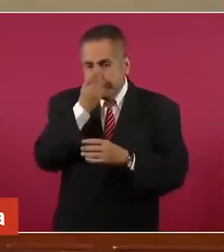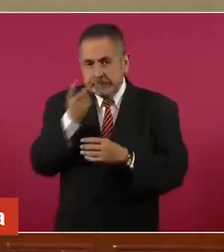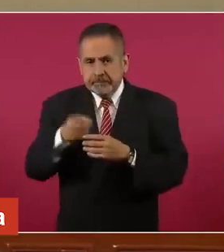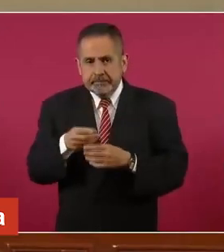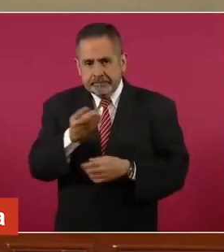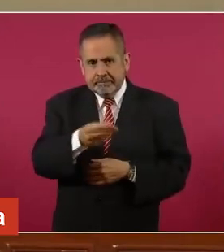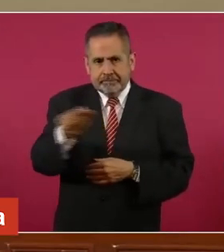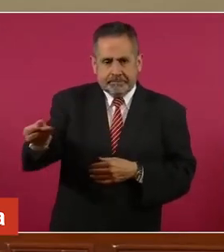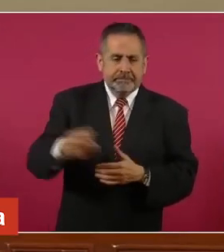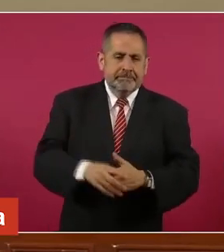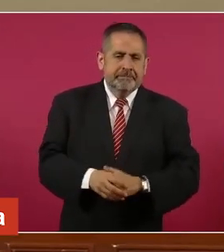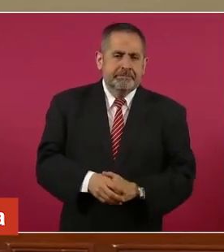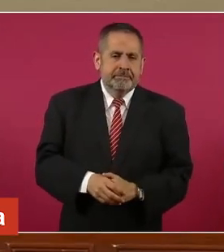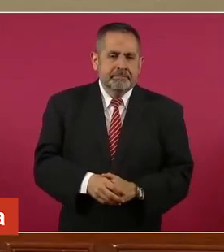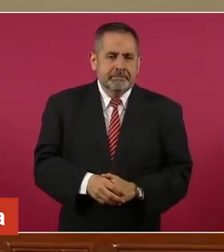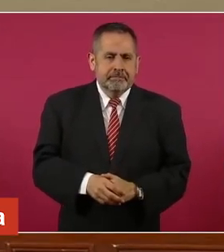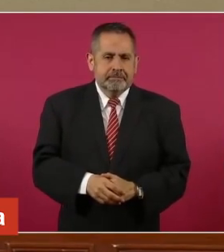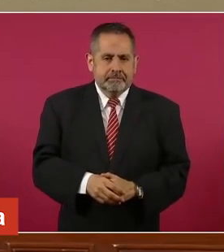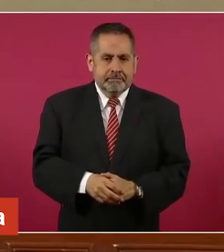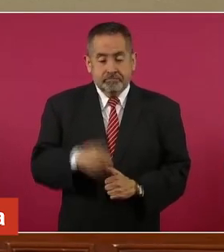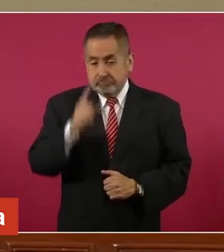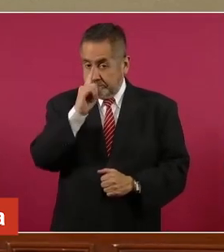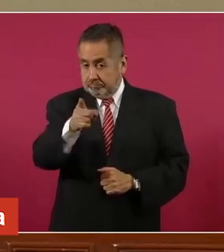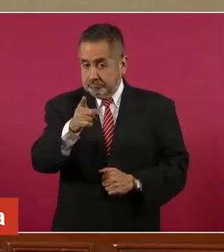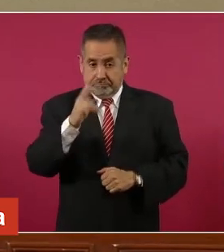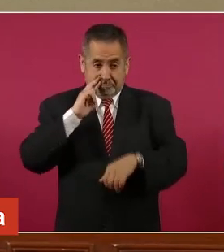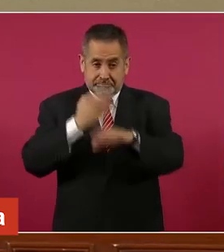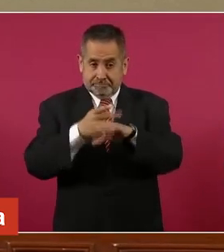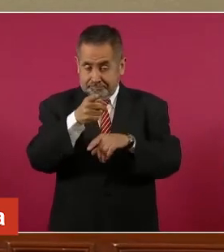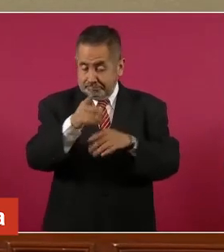entregas y tú eres